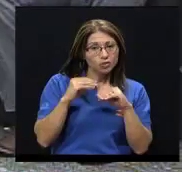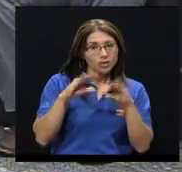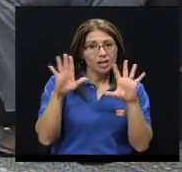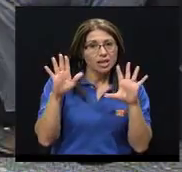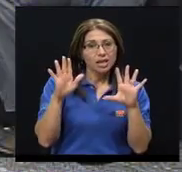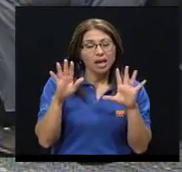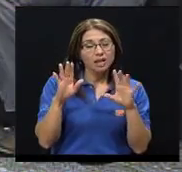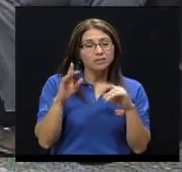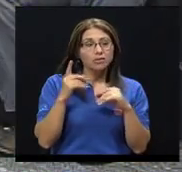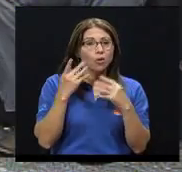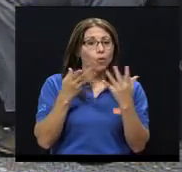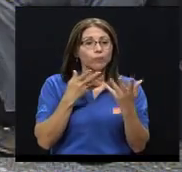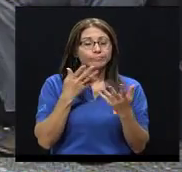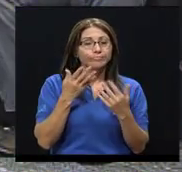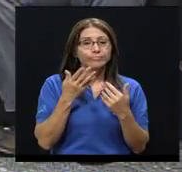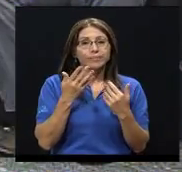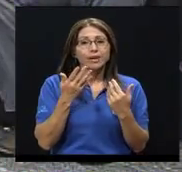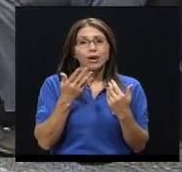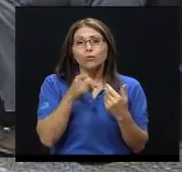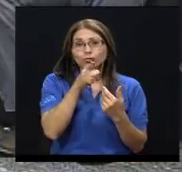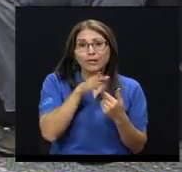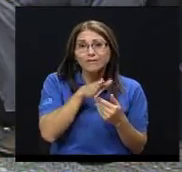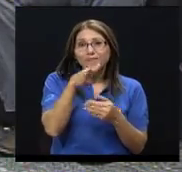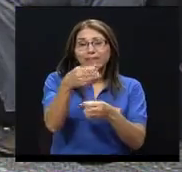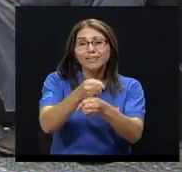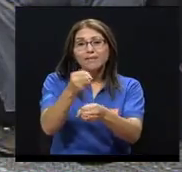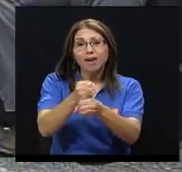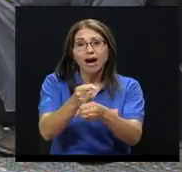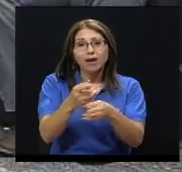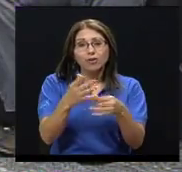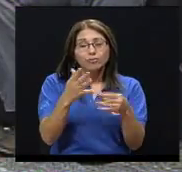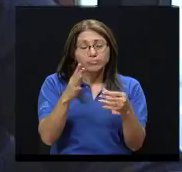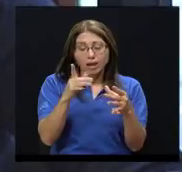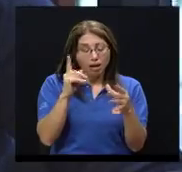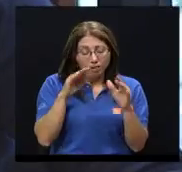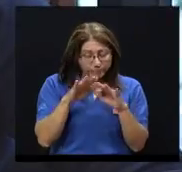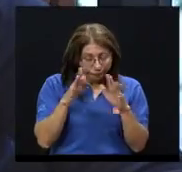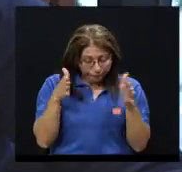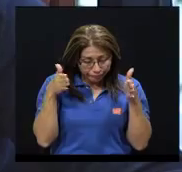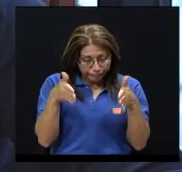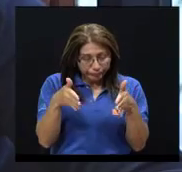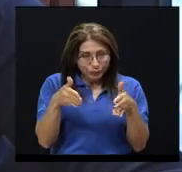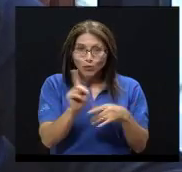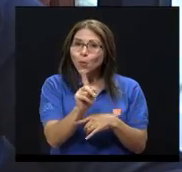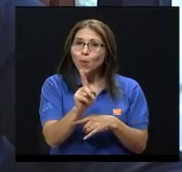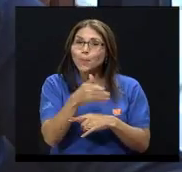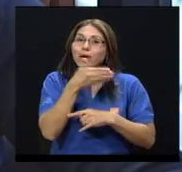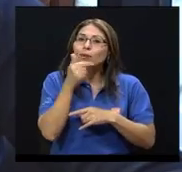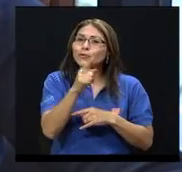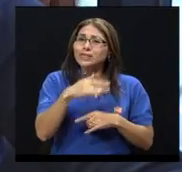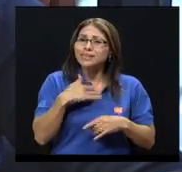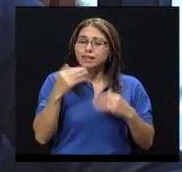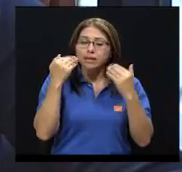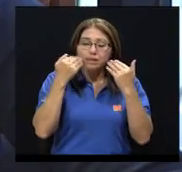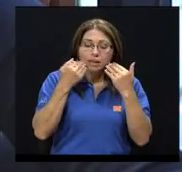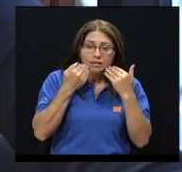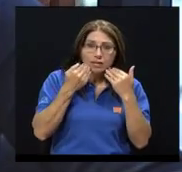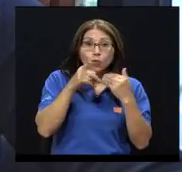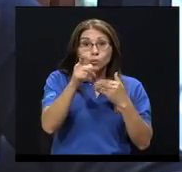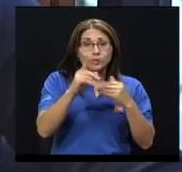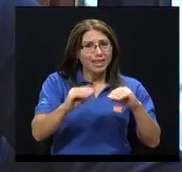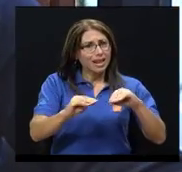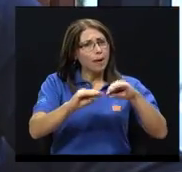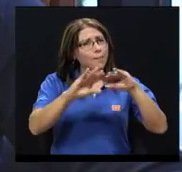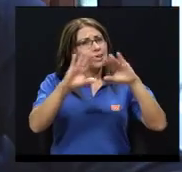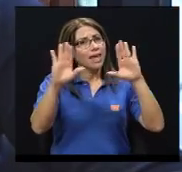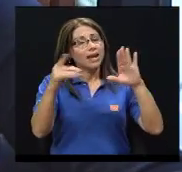llegar al trabajo y meter la cabeza ahí entre el escritorio, si en lugar de eso usted en la mañana dice, mira, hoy sí que ando con